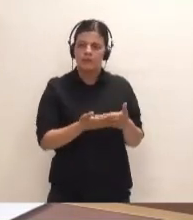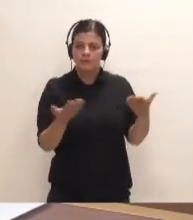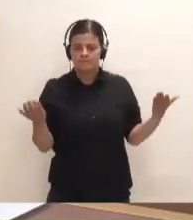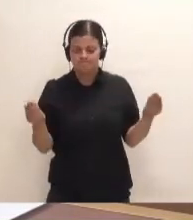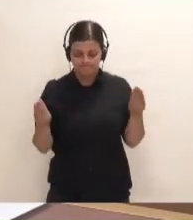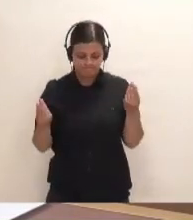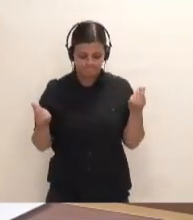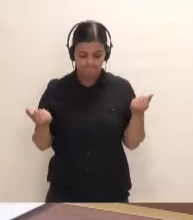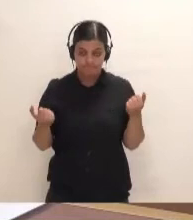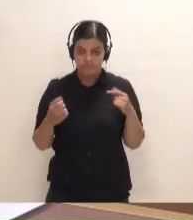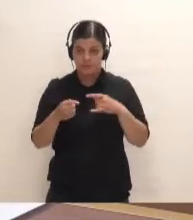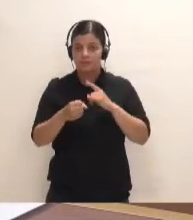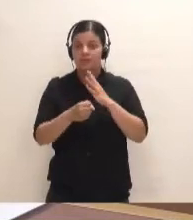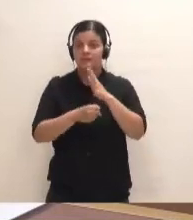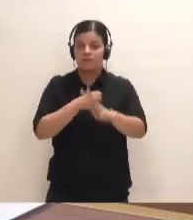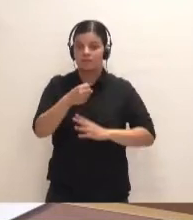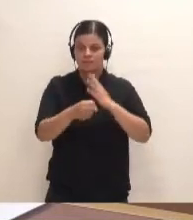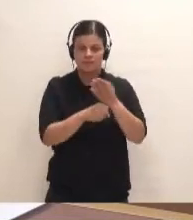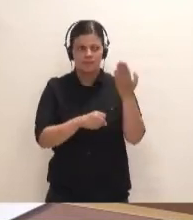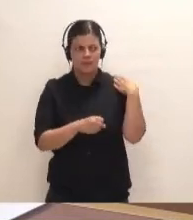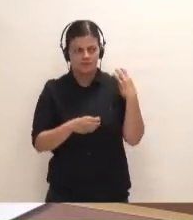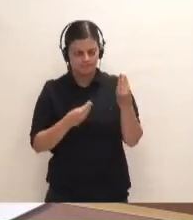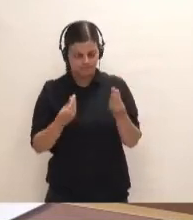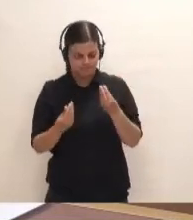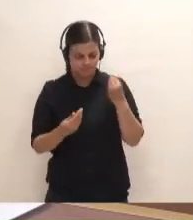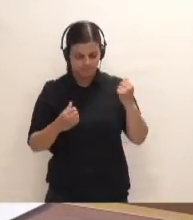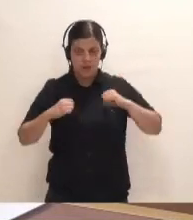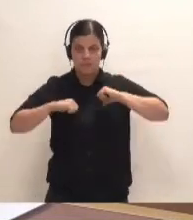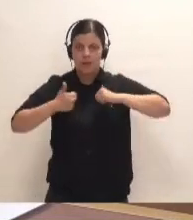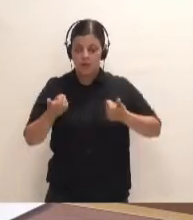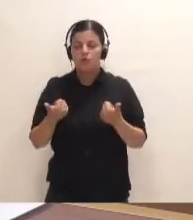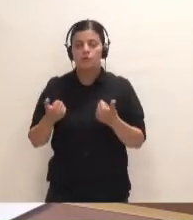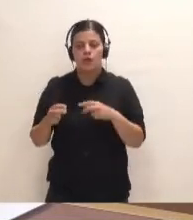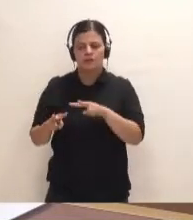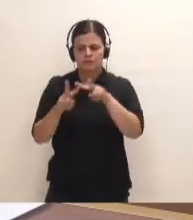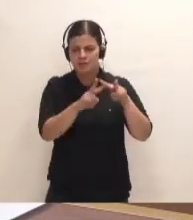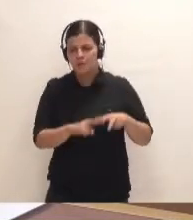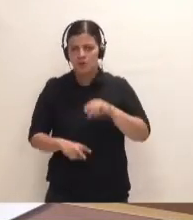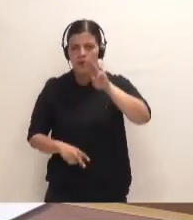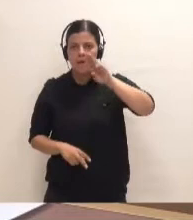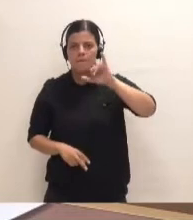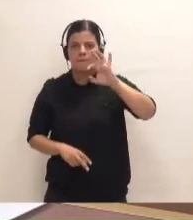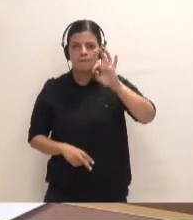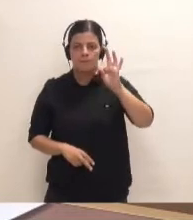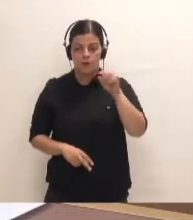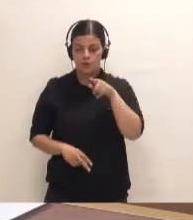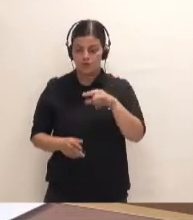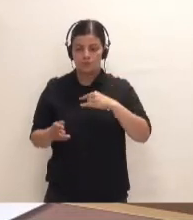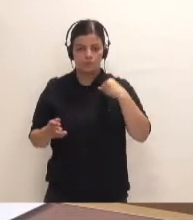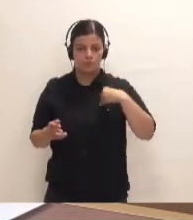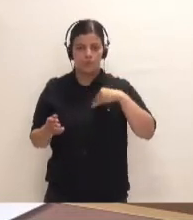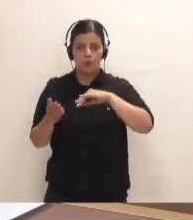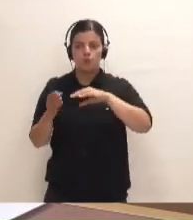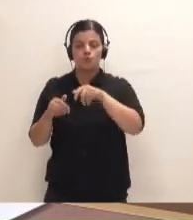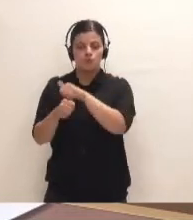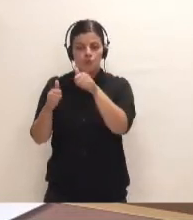En el mandato pasado se inició los trabajos para hacer una revisión del PIOT, que al final es una revisión del modelo de desarrollo. Y ahí hay un elemento